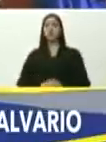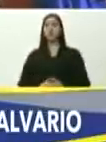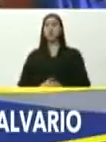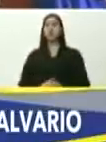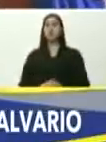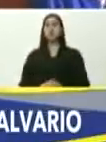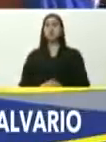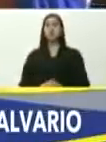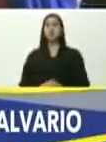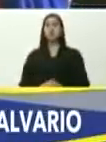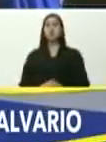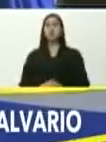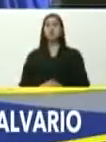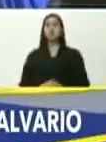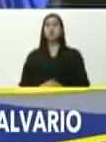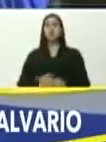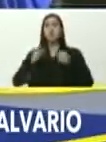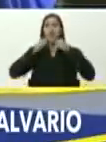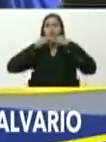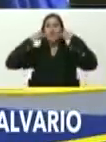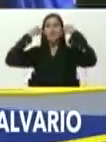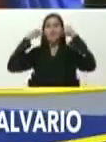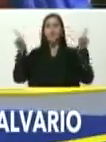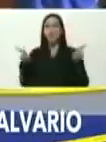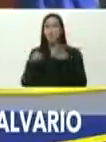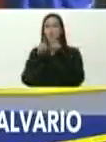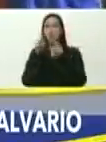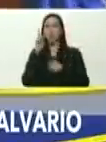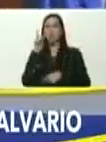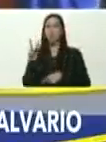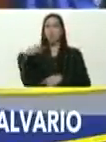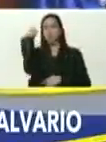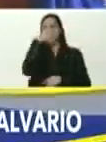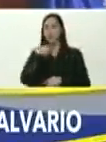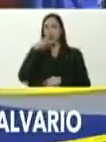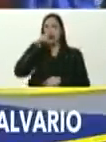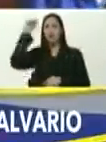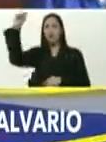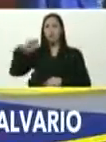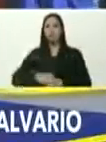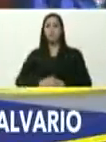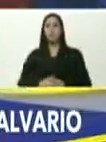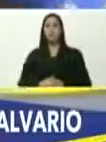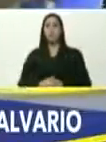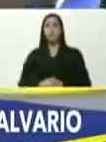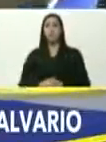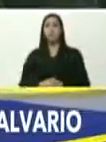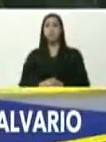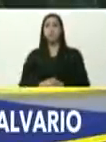Te cosa sonrisa, me saca la mía, te cosa sonrisa, me saca la mía,